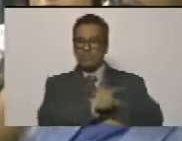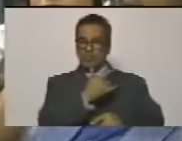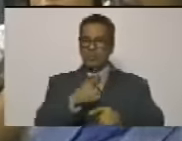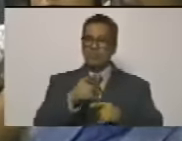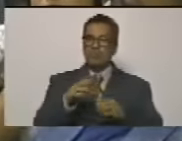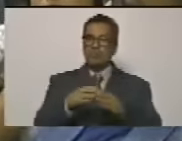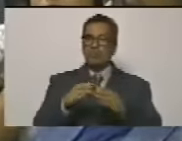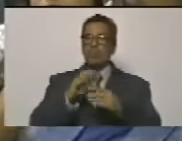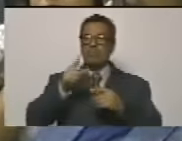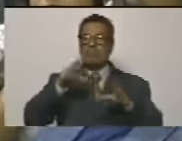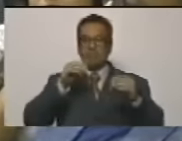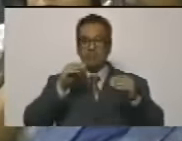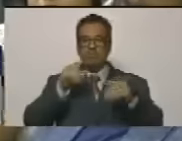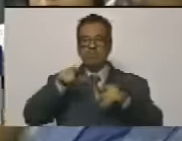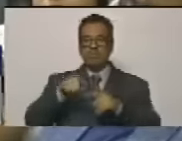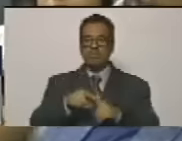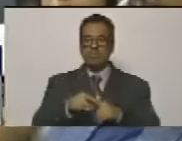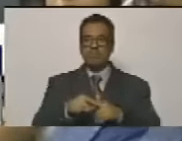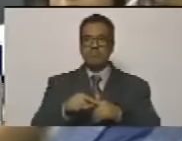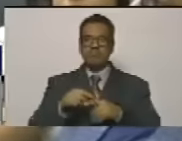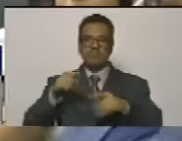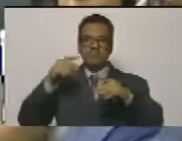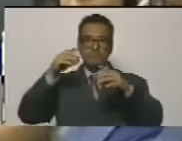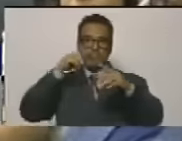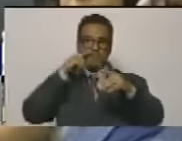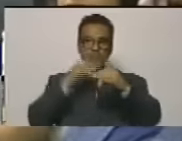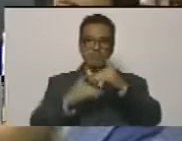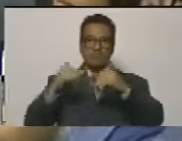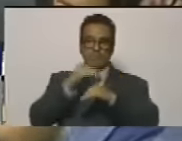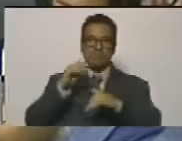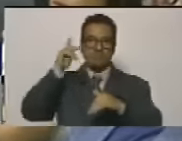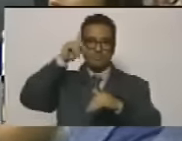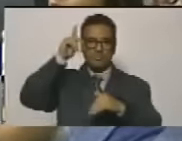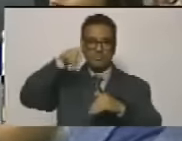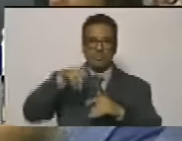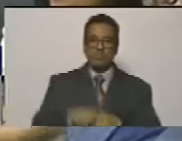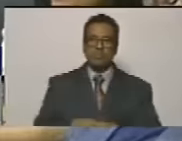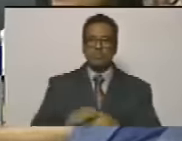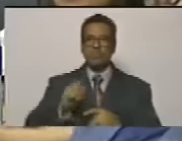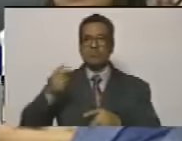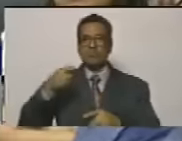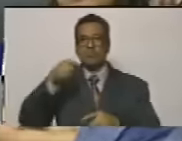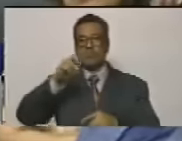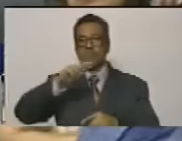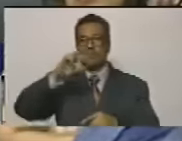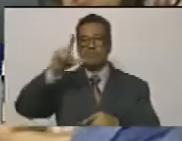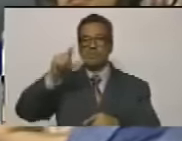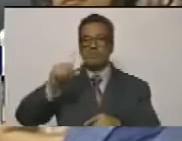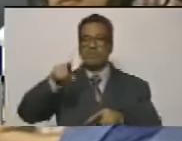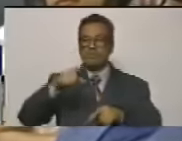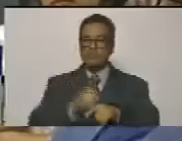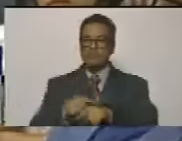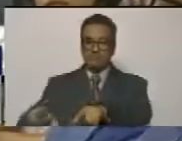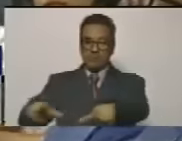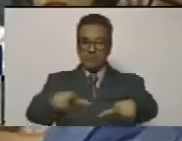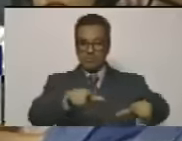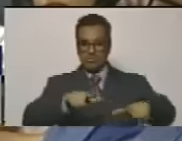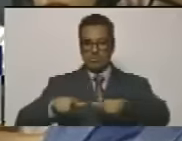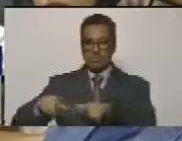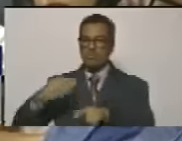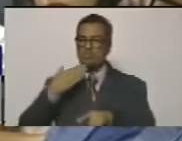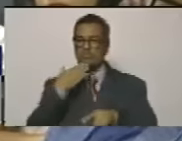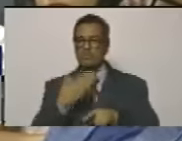Escarraja como el magistrado, como el procurador general de la república. En este espacio se